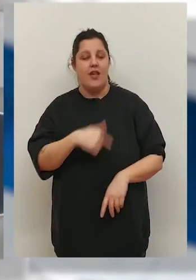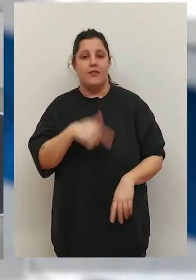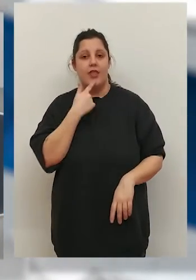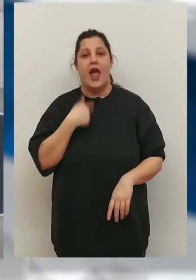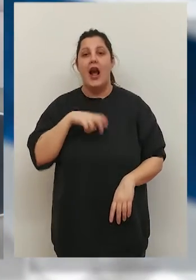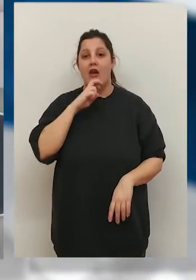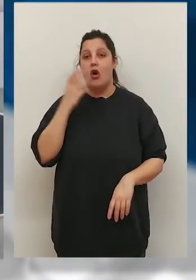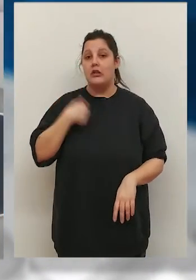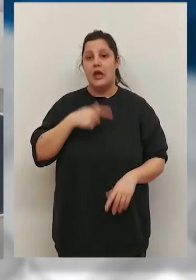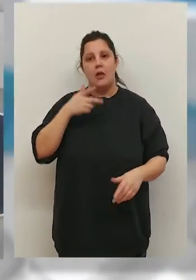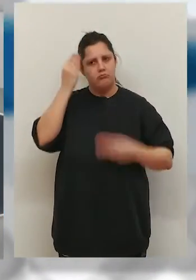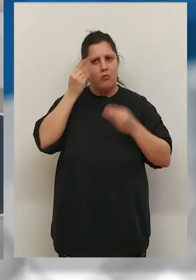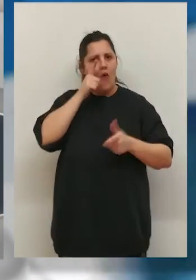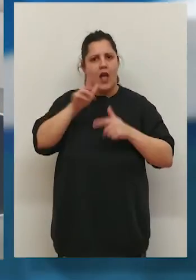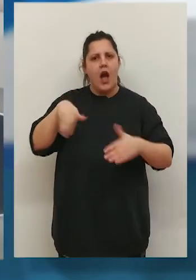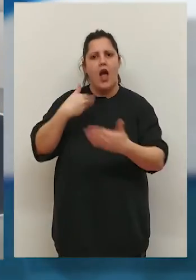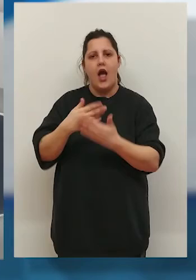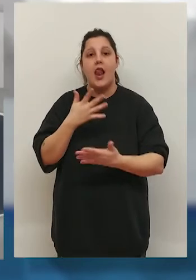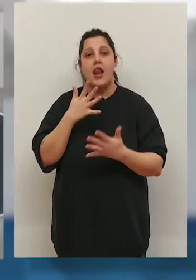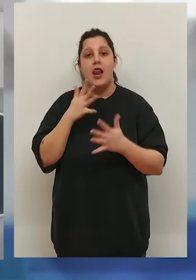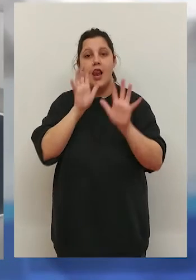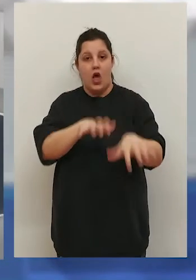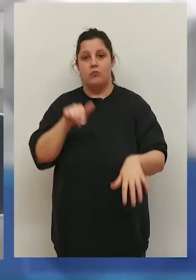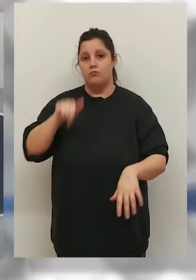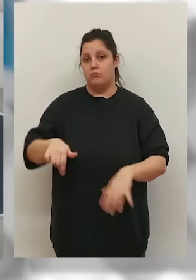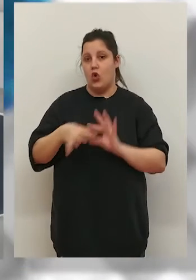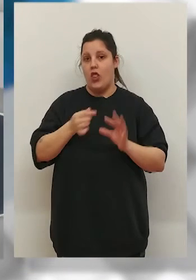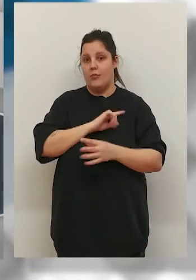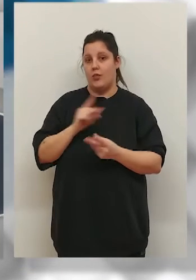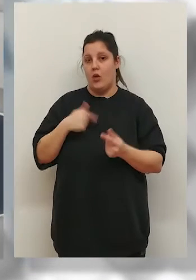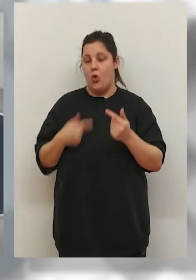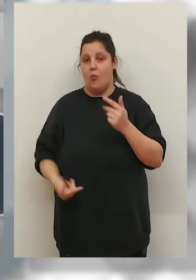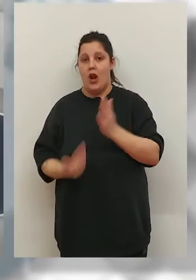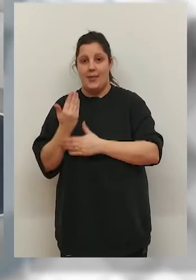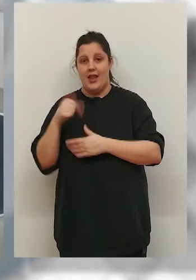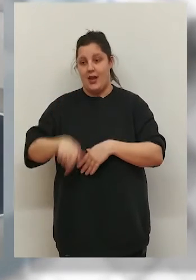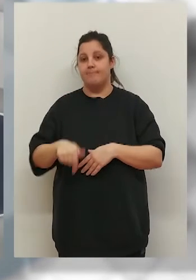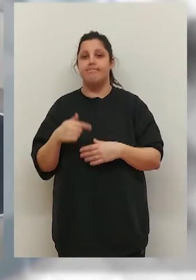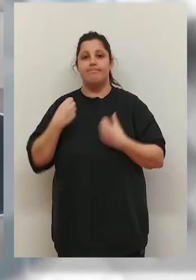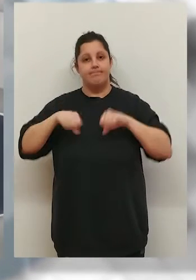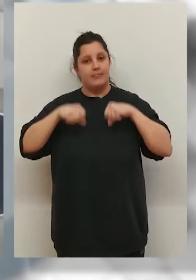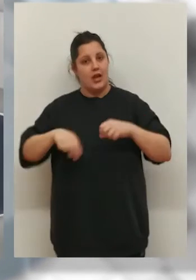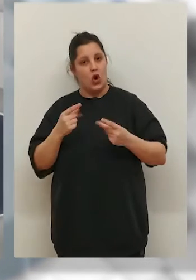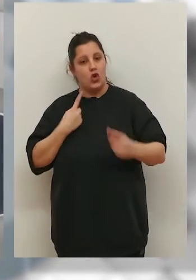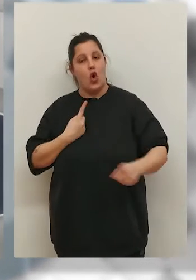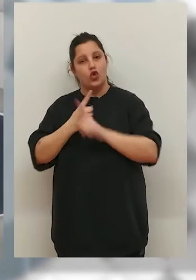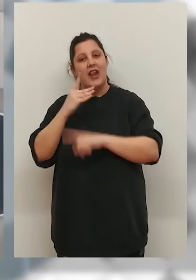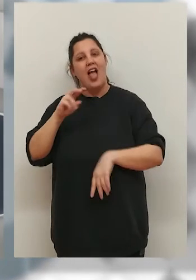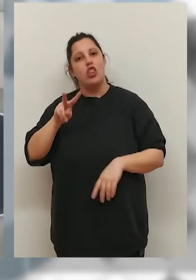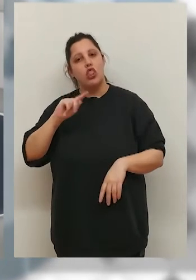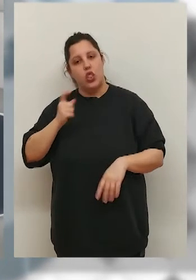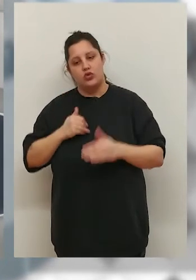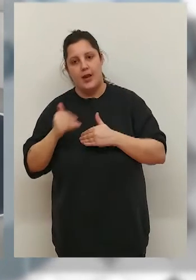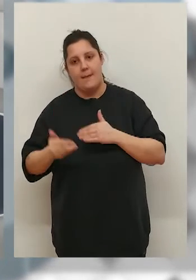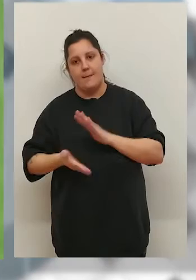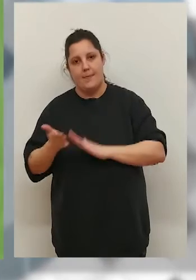al líder. En Calahorra ya piensan en el viaje a León y la Unión Deportiva Logroñés se ha entrenado esta mañana en Las Gaunas, escenario que acogerá su encuentro